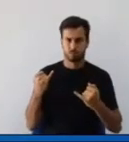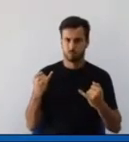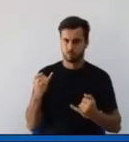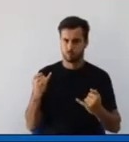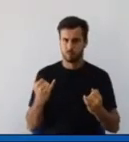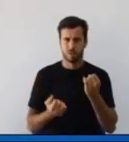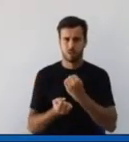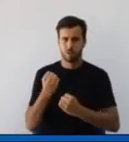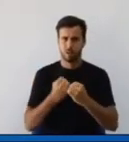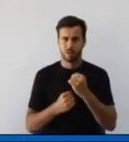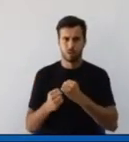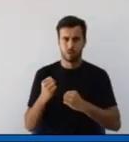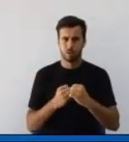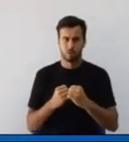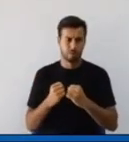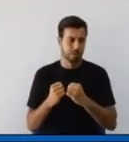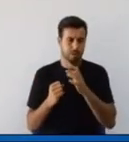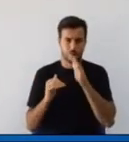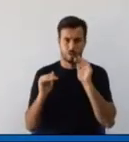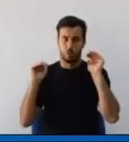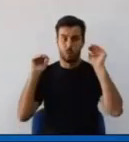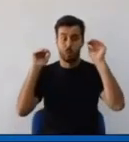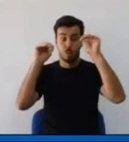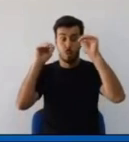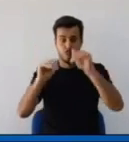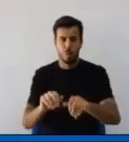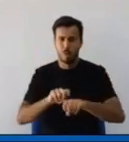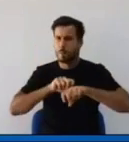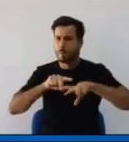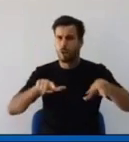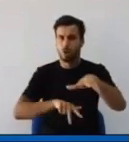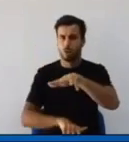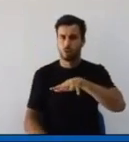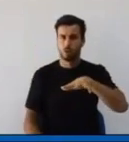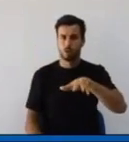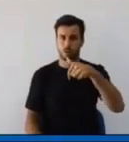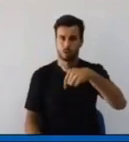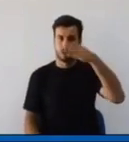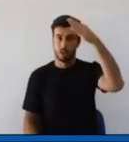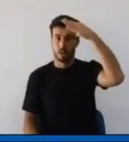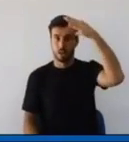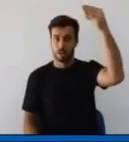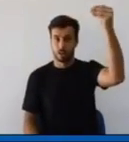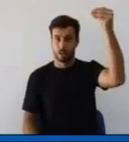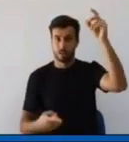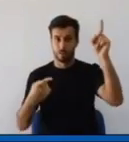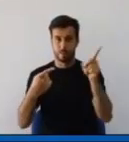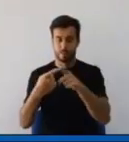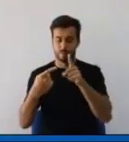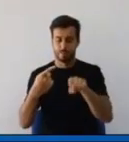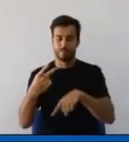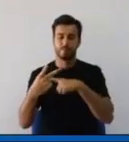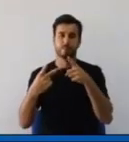concentra de manera especial en dos islas. La nuestra, Lanzarote y